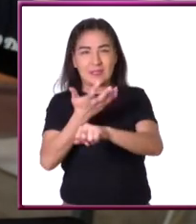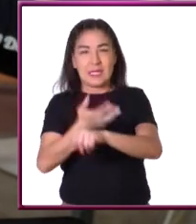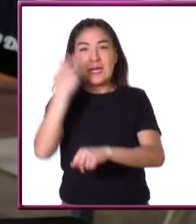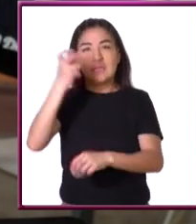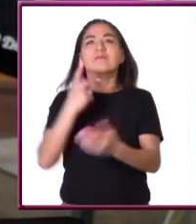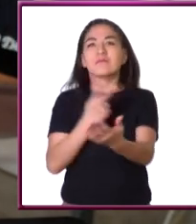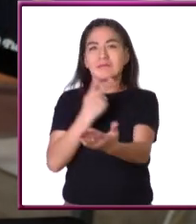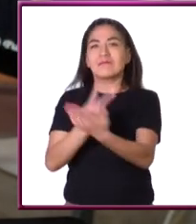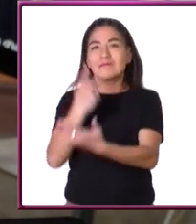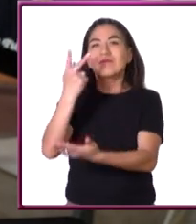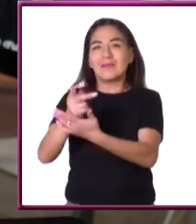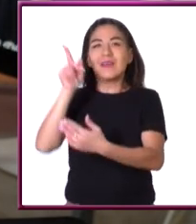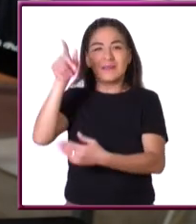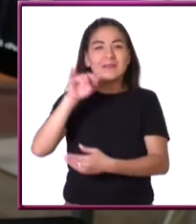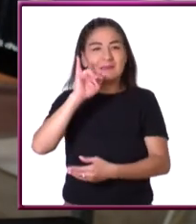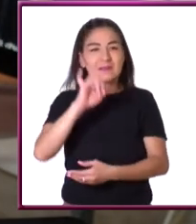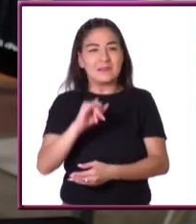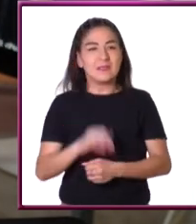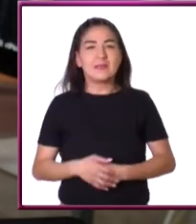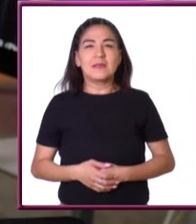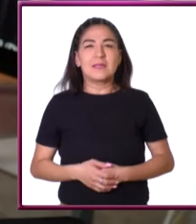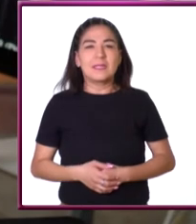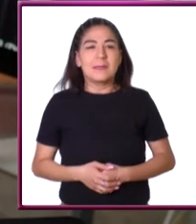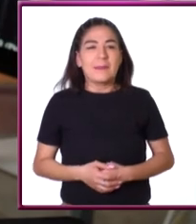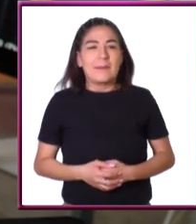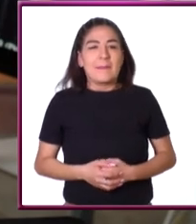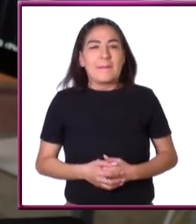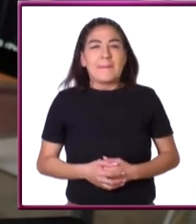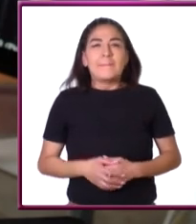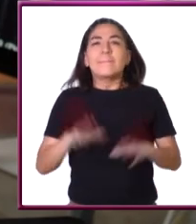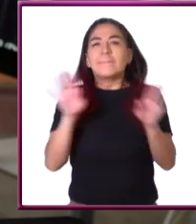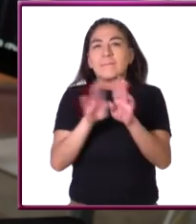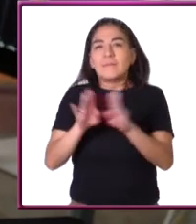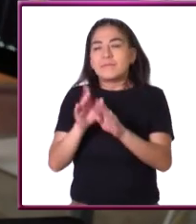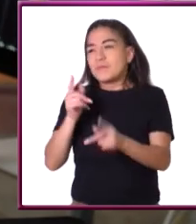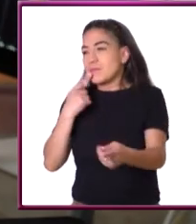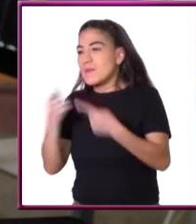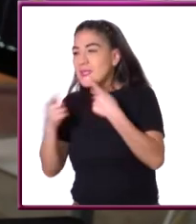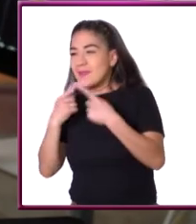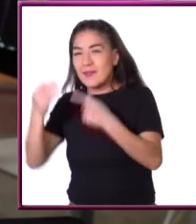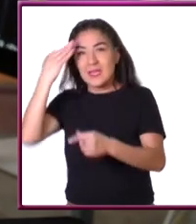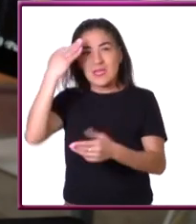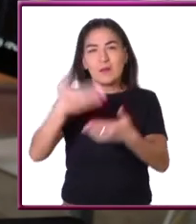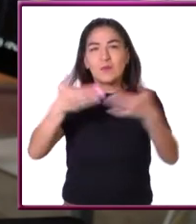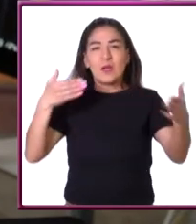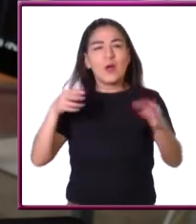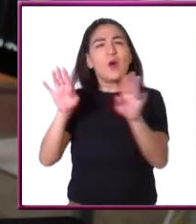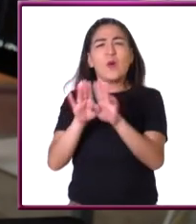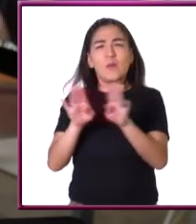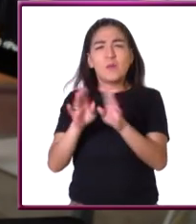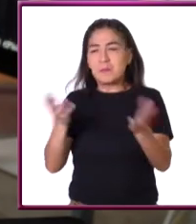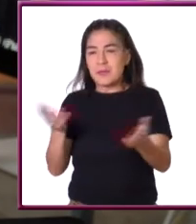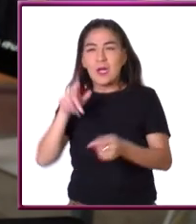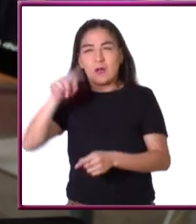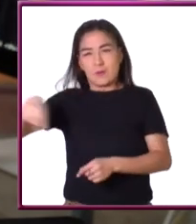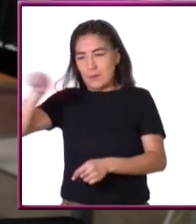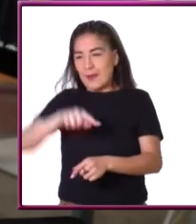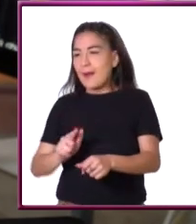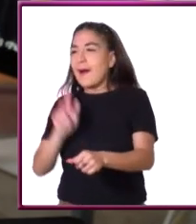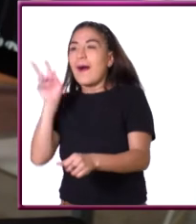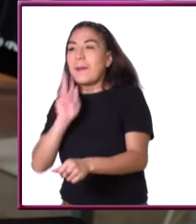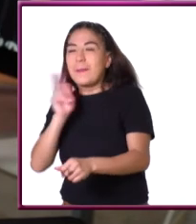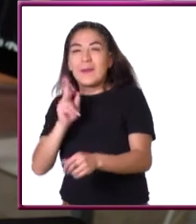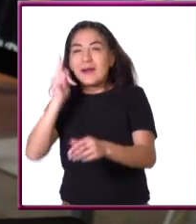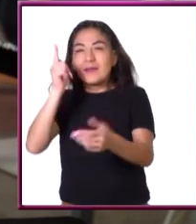esos premios que pues vamos a empezar a ver más o menos con tiempo dijeron van encuentren